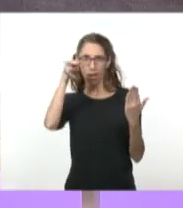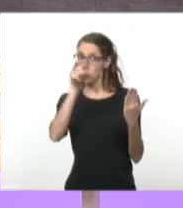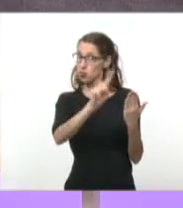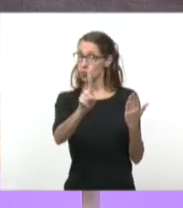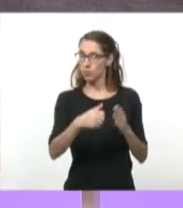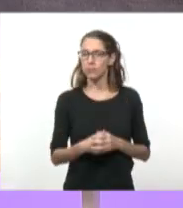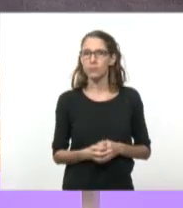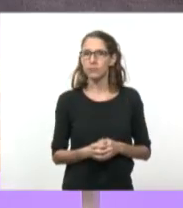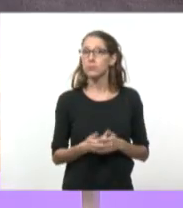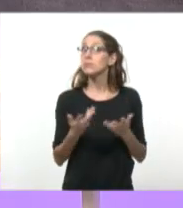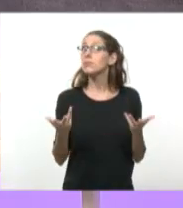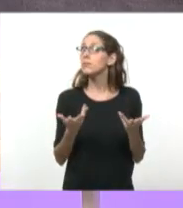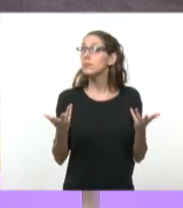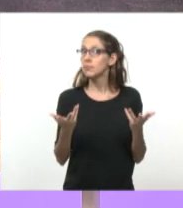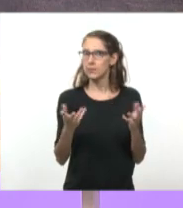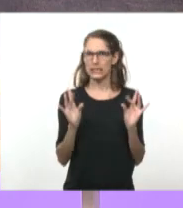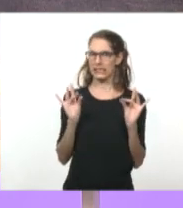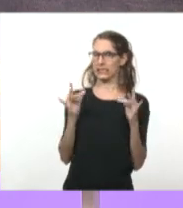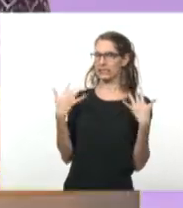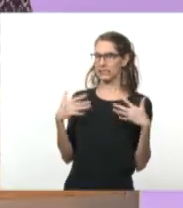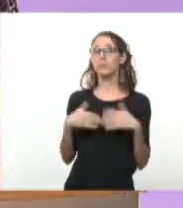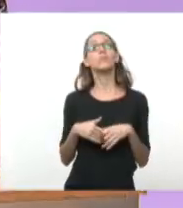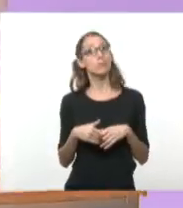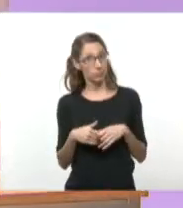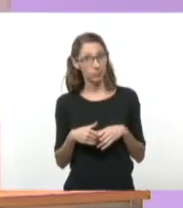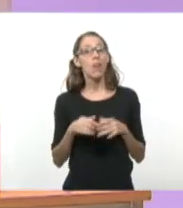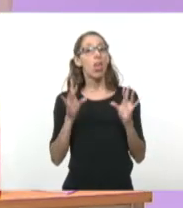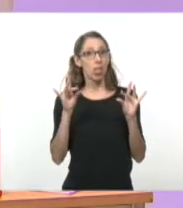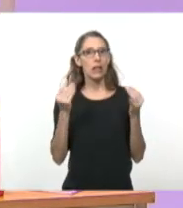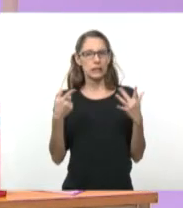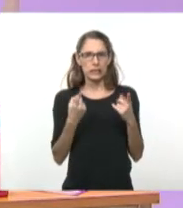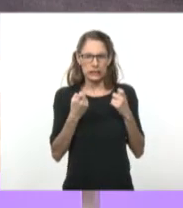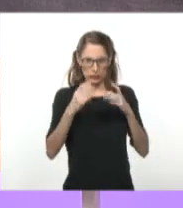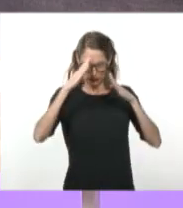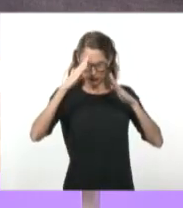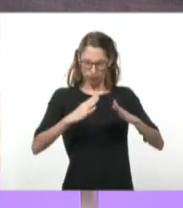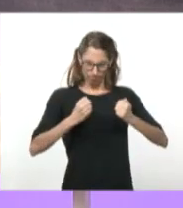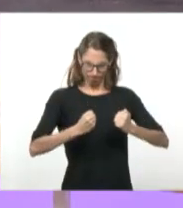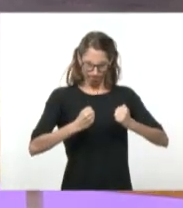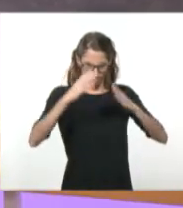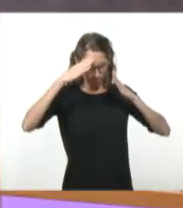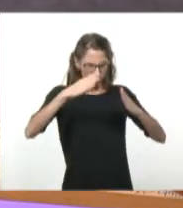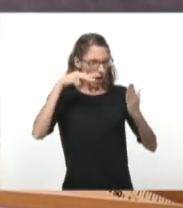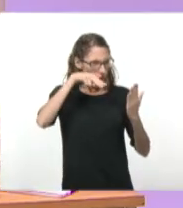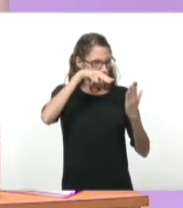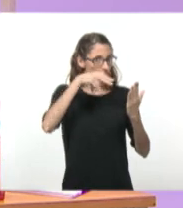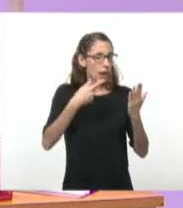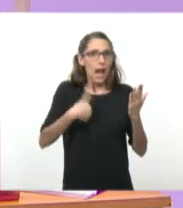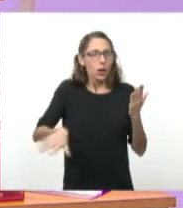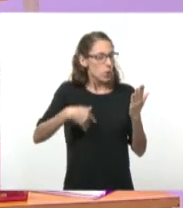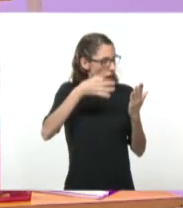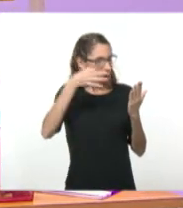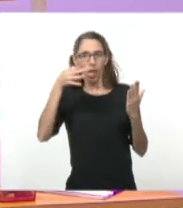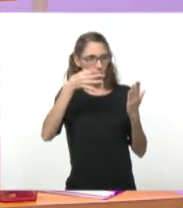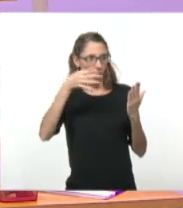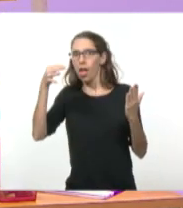¿Viste que sentís? Qué difícil, ¿no? Es difícil porque sentís... hacer como fuerza. Tenés que hacer como fuerza. La mirada se te trata de ir hacia